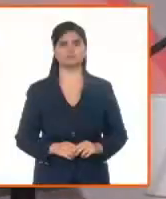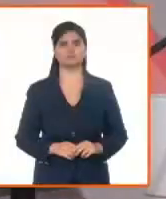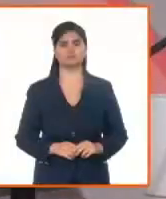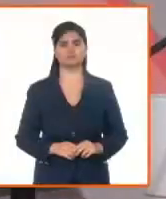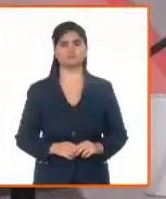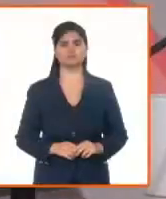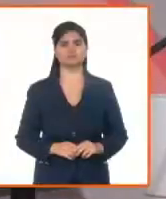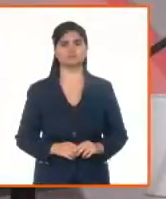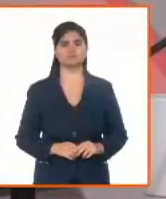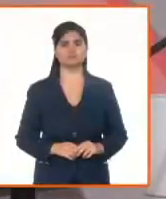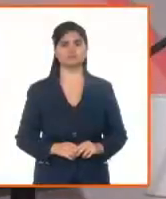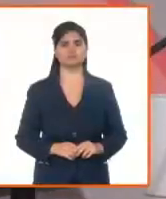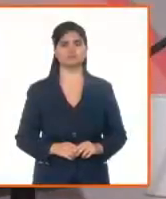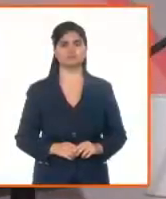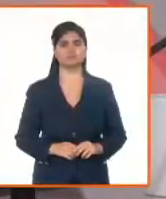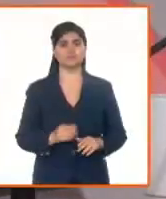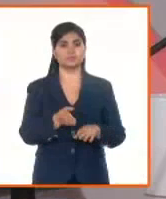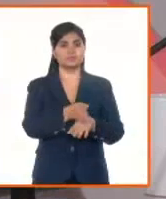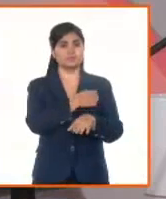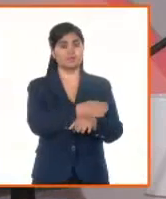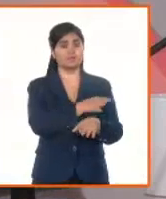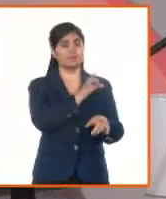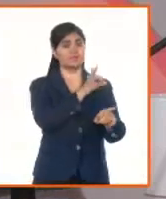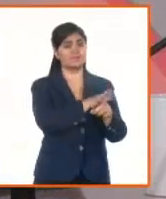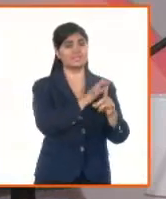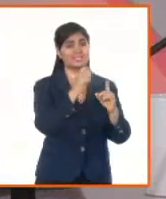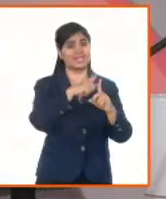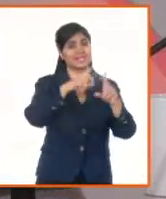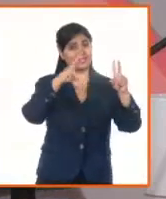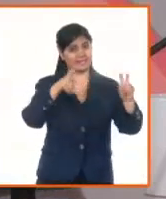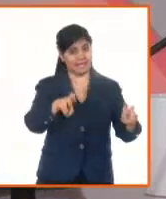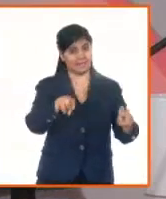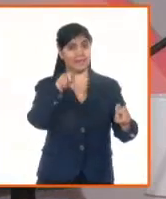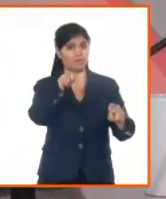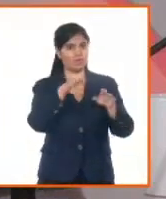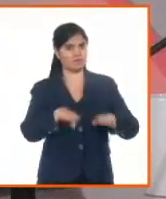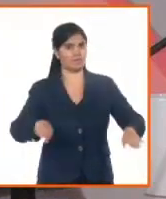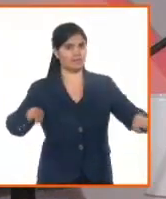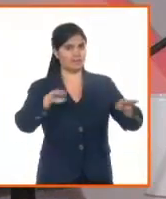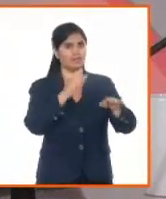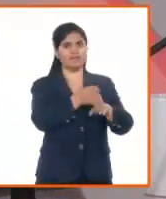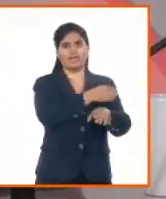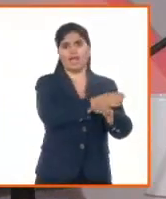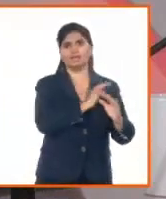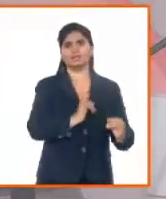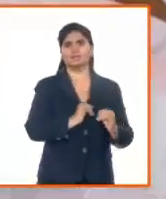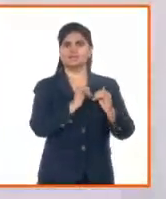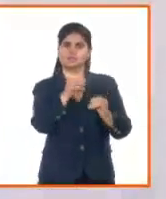Y antes de entrar en el interesante tema de esta tarde, vamos, como es habitual, a nuestra sección, la noticia del día.